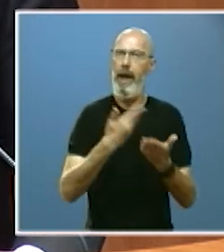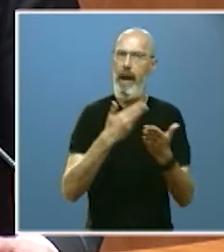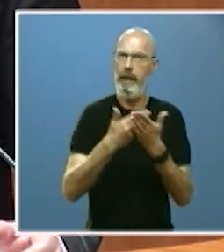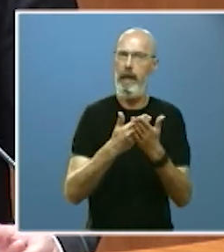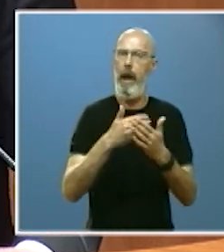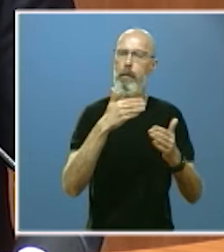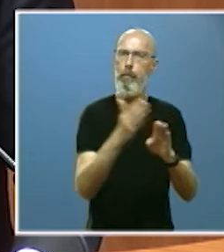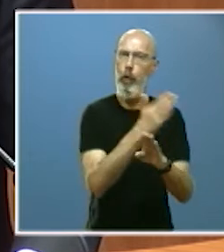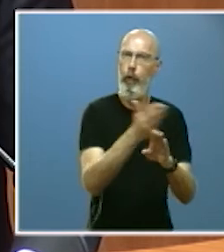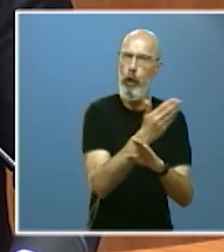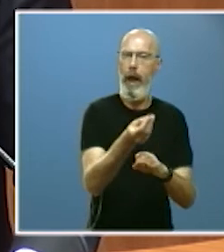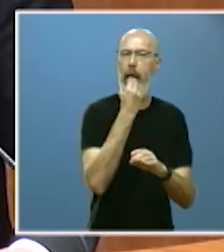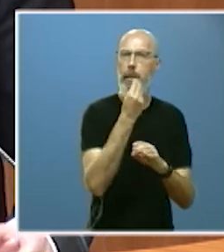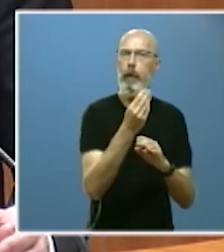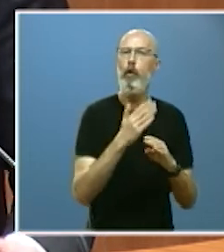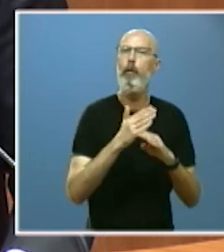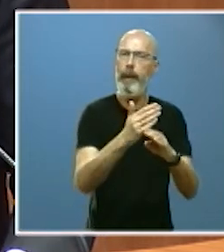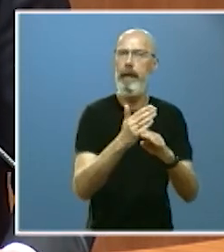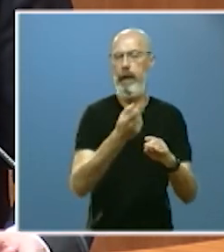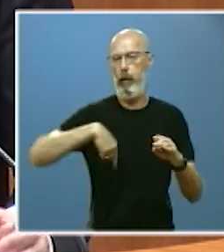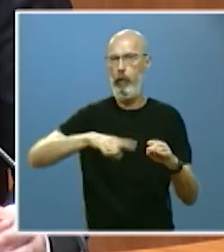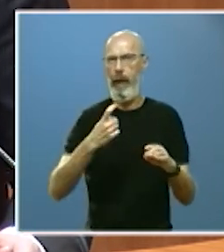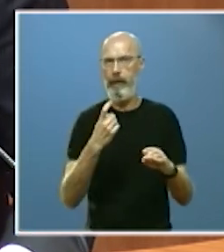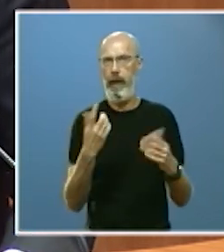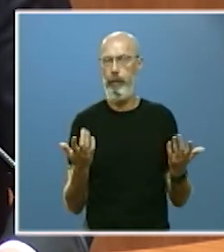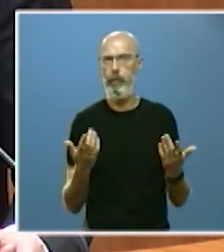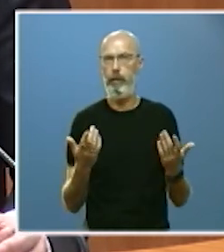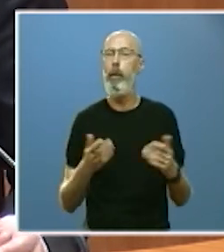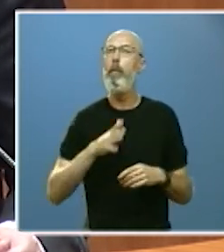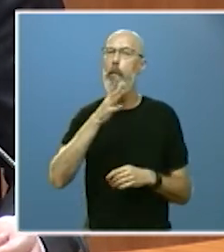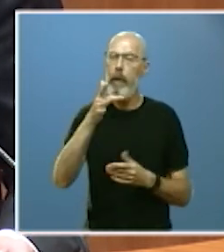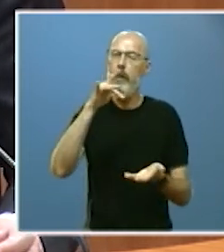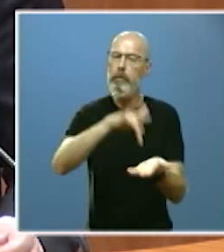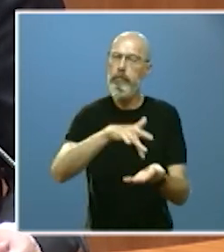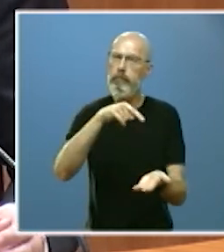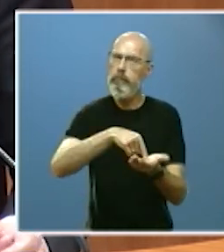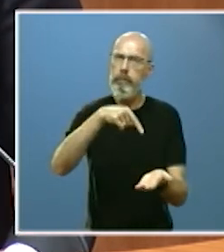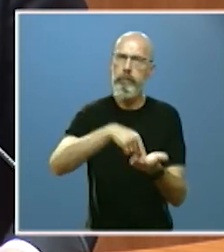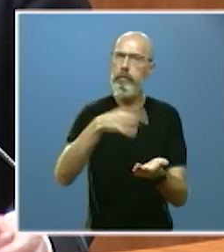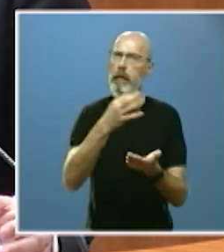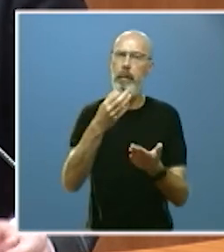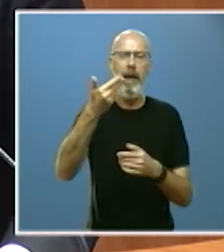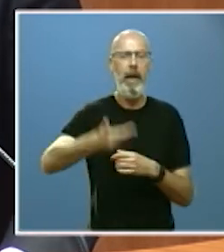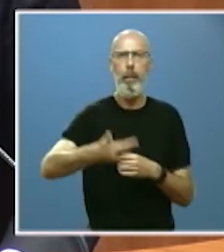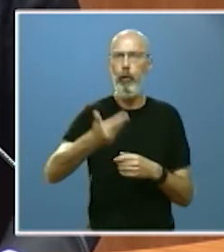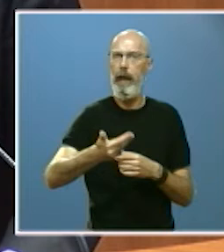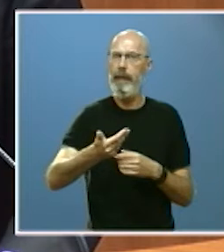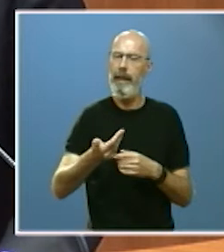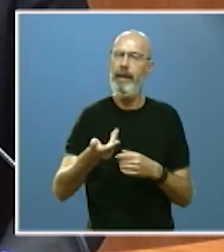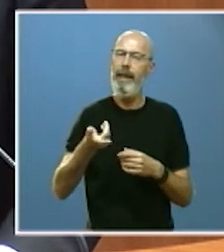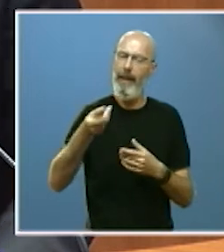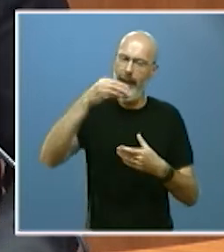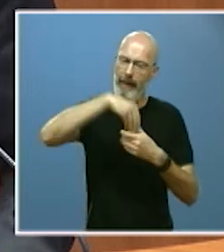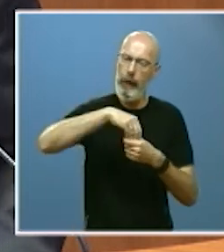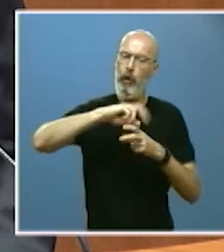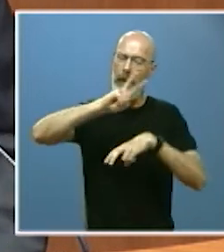alimentos que necesitamos por eso reivindicamos como un elemento esencial también dentro de la reforma de